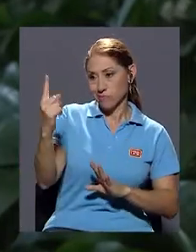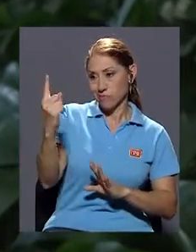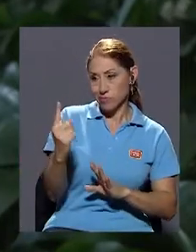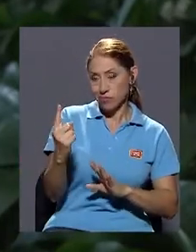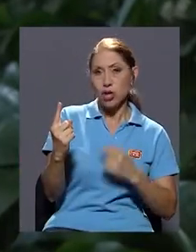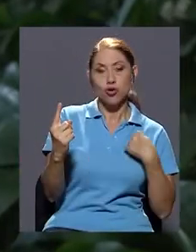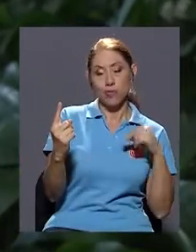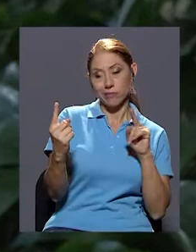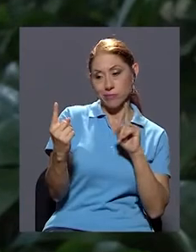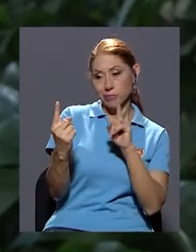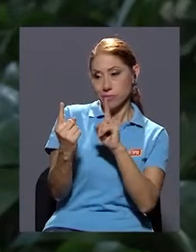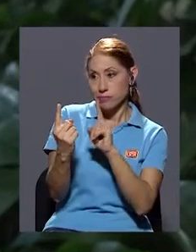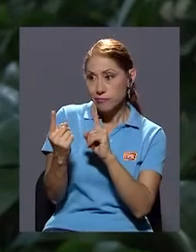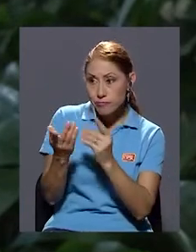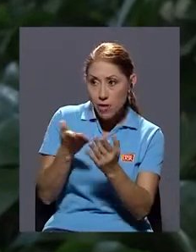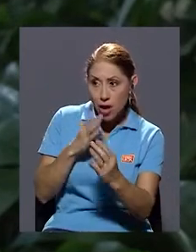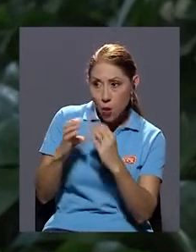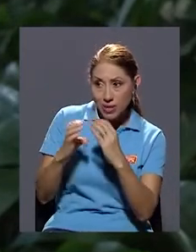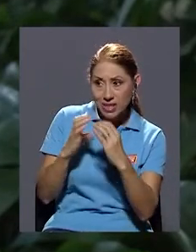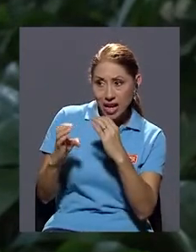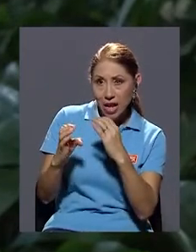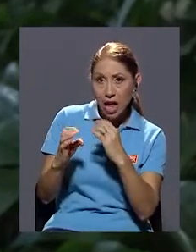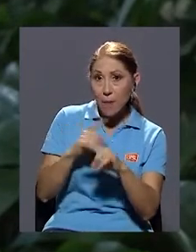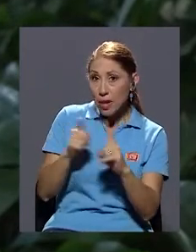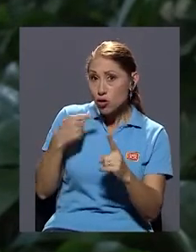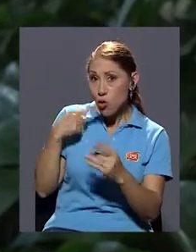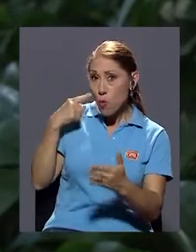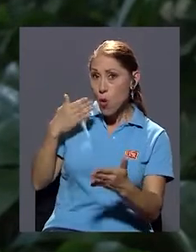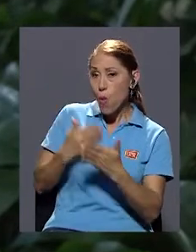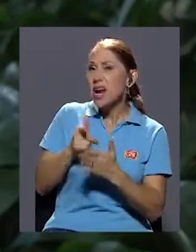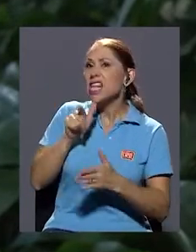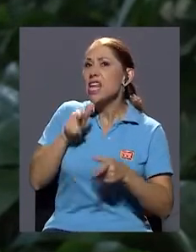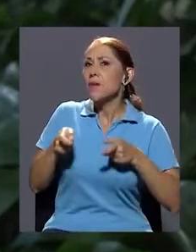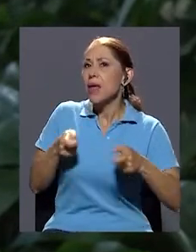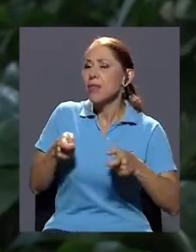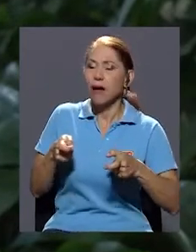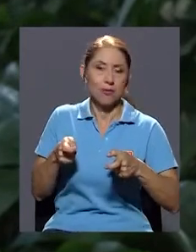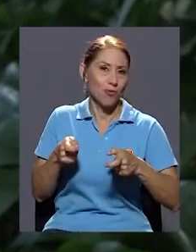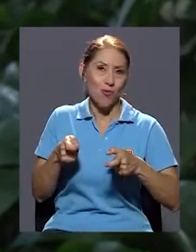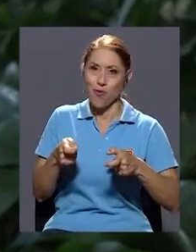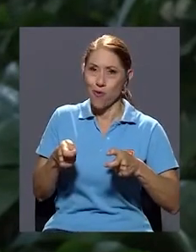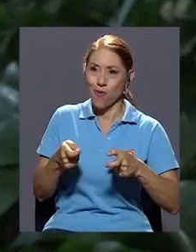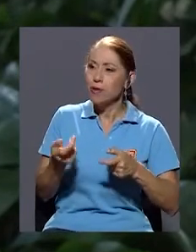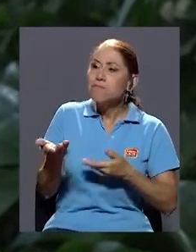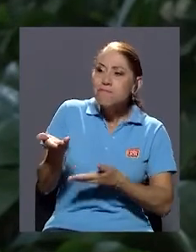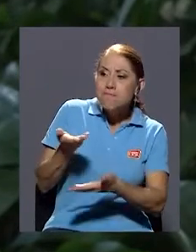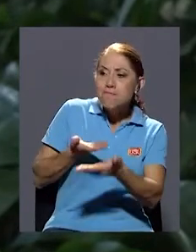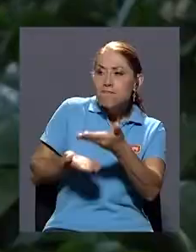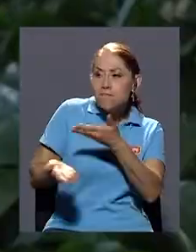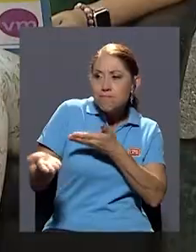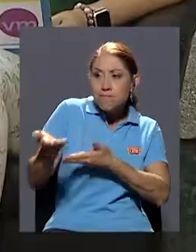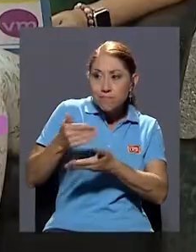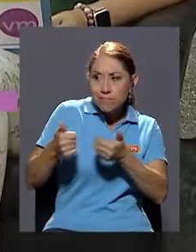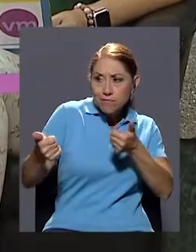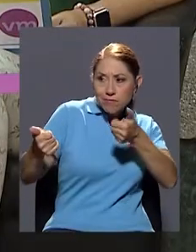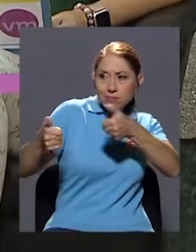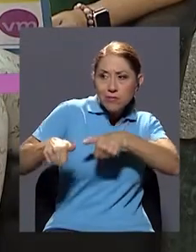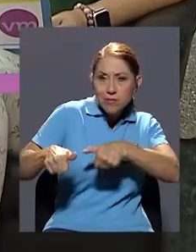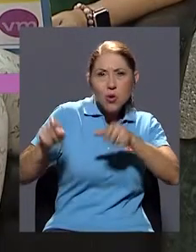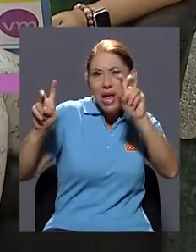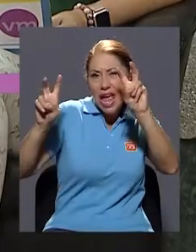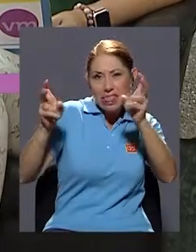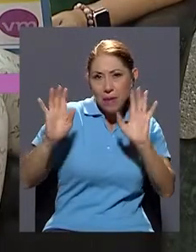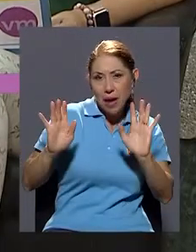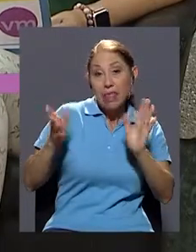en términos de probar quién es el que manda, ¿verdad? Sino de, pongámonos de acuerdo ante tal tema. Digamos,